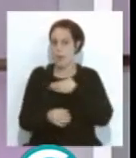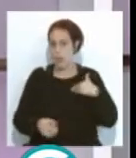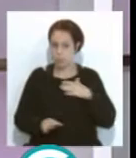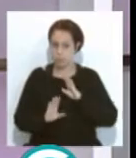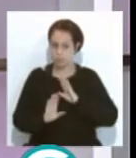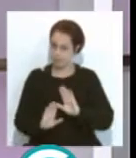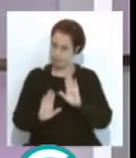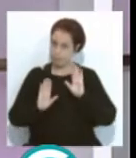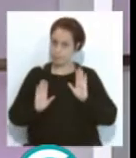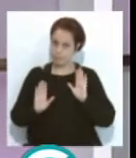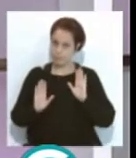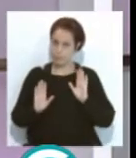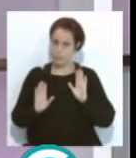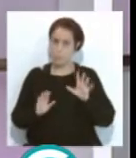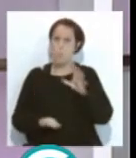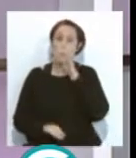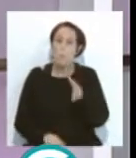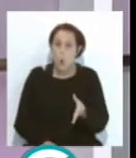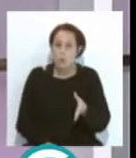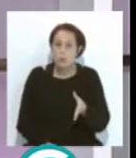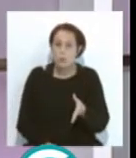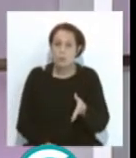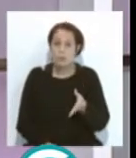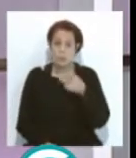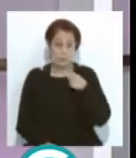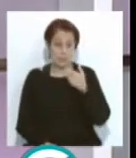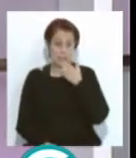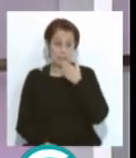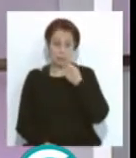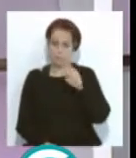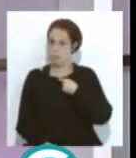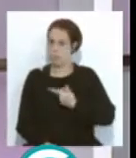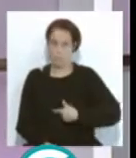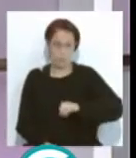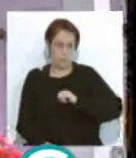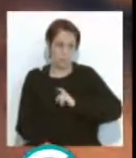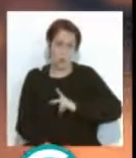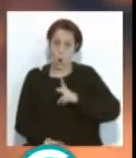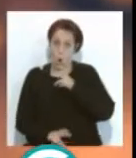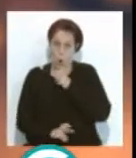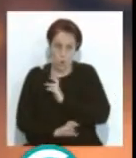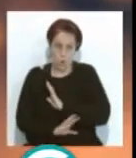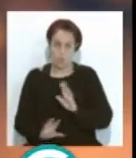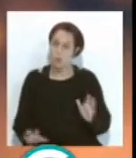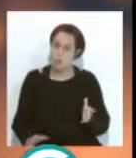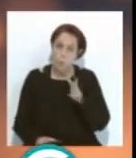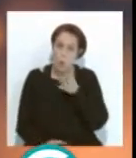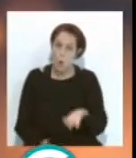espérate, ¿por qué quieres hacer eso? ¿Sabes? Si es un marronazo. Ahí lo has dicho, lo Es es un marronazo.